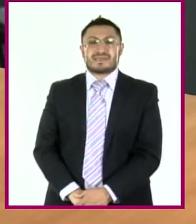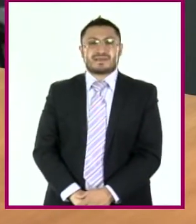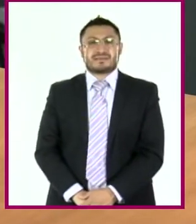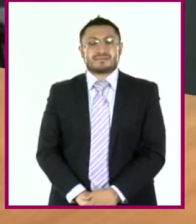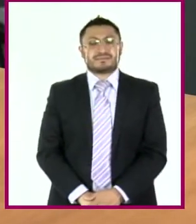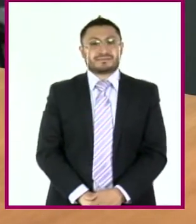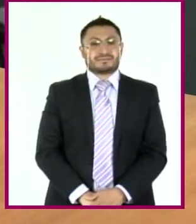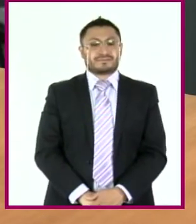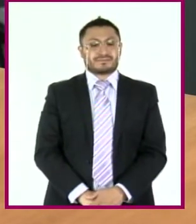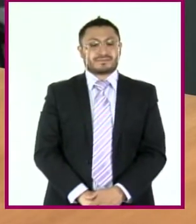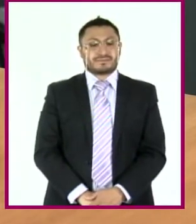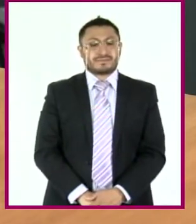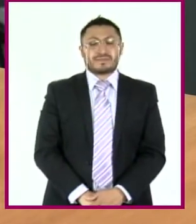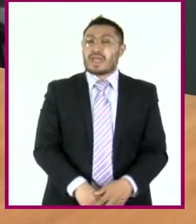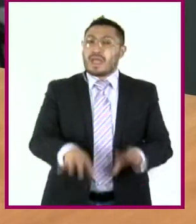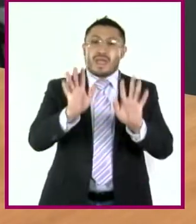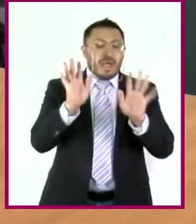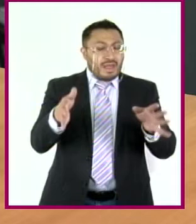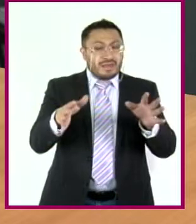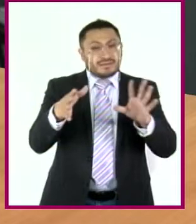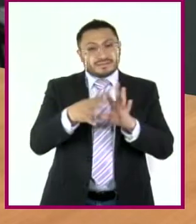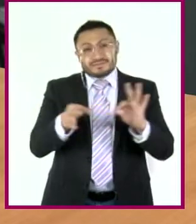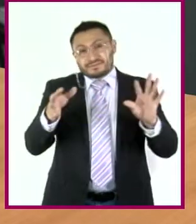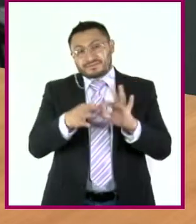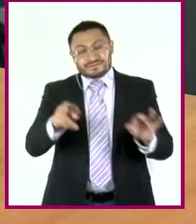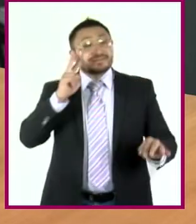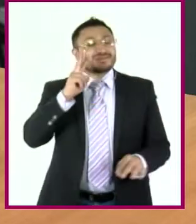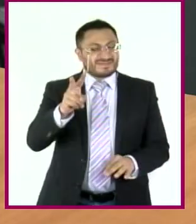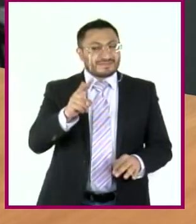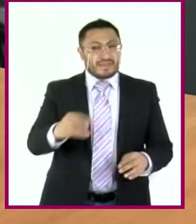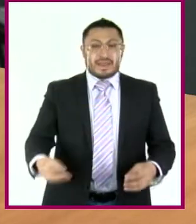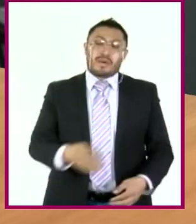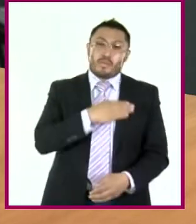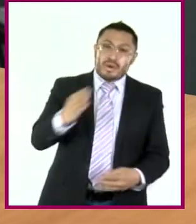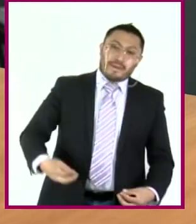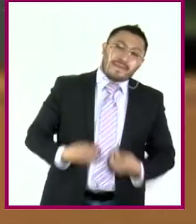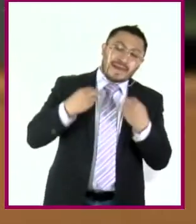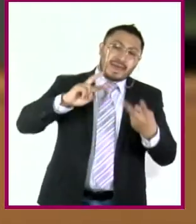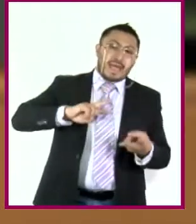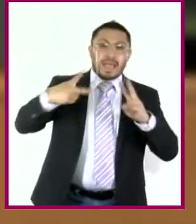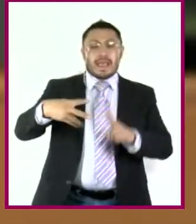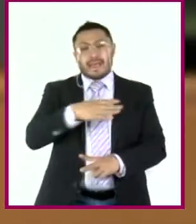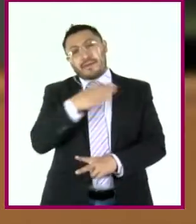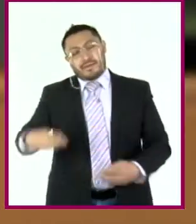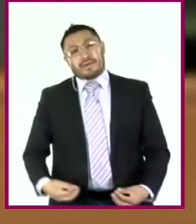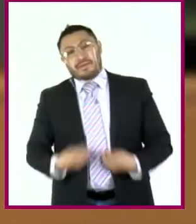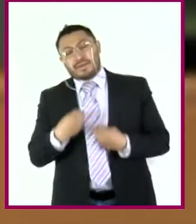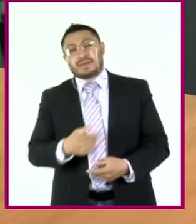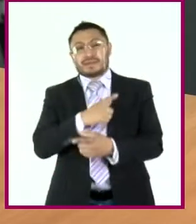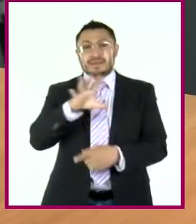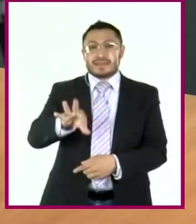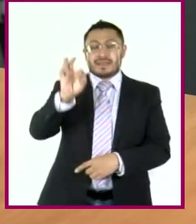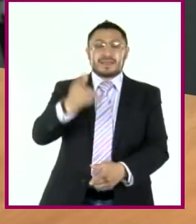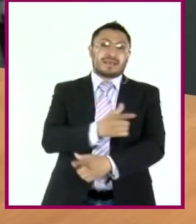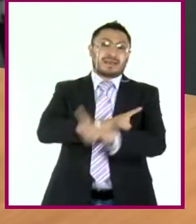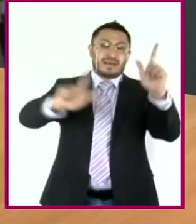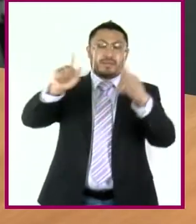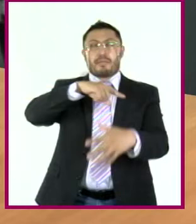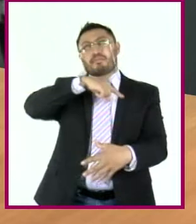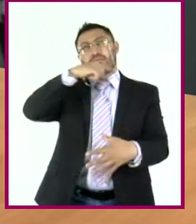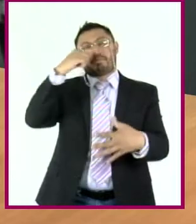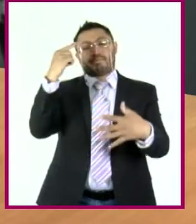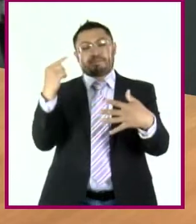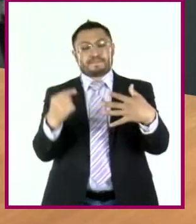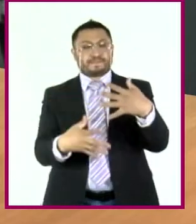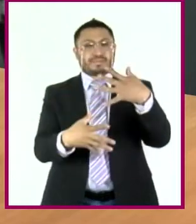Pues me echaste la sal. Que si la vida buena, o la buena vida, que si libre elección, y no sé qué tanta cosa.